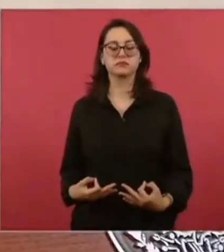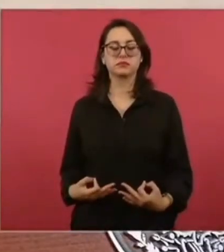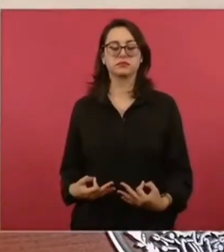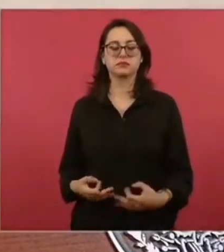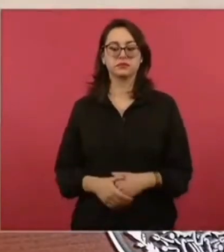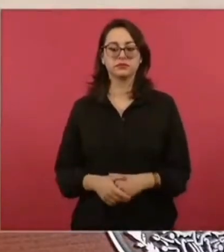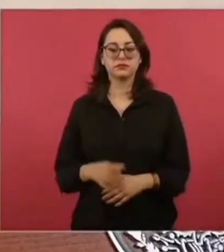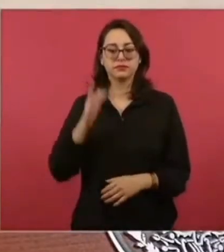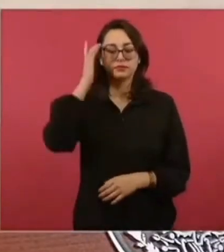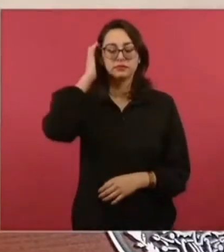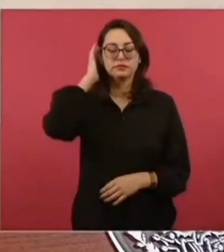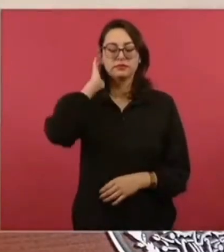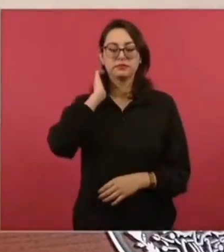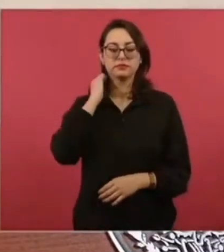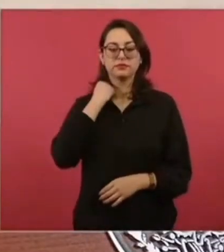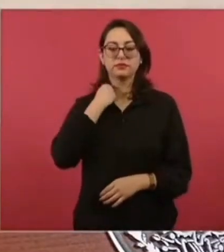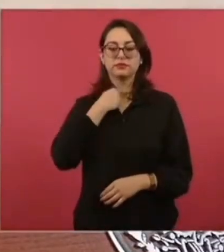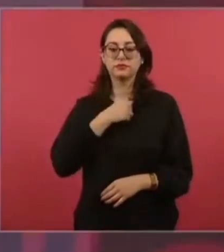Íntegros.